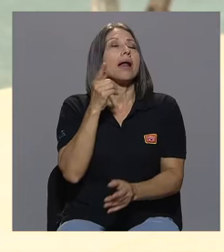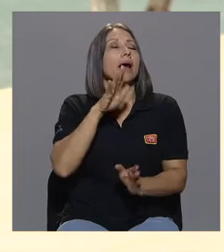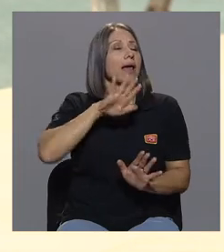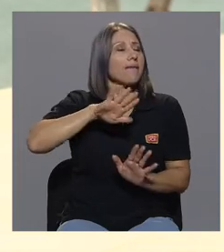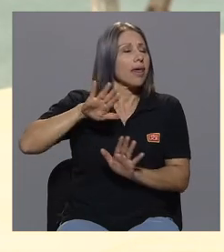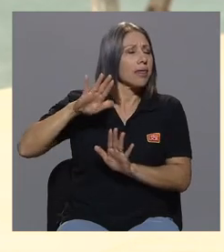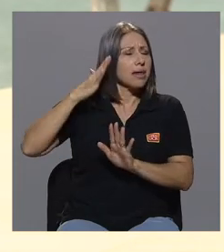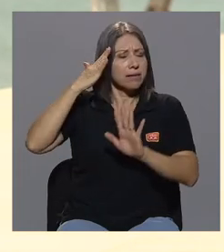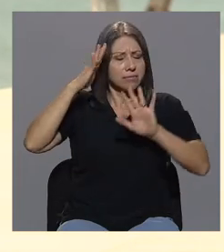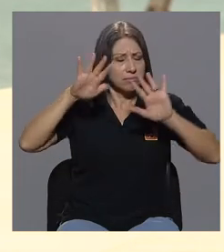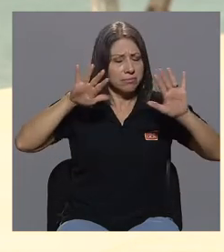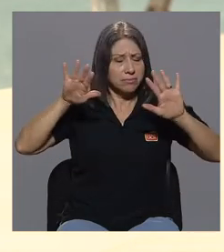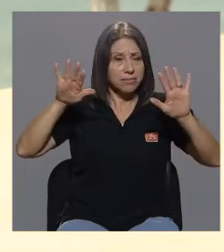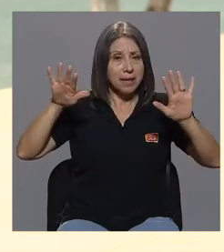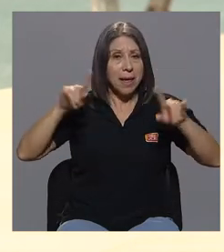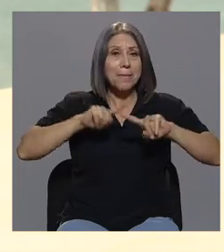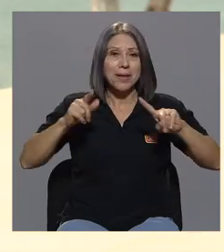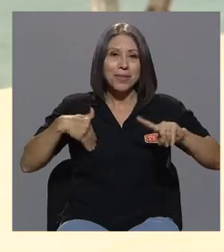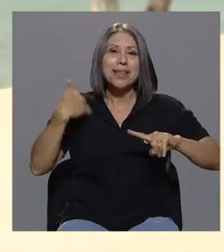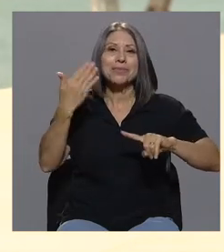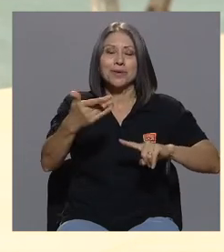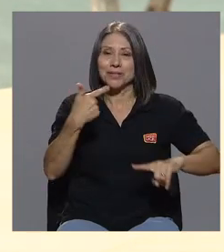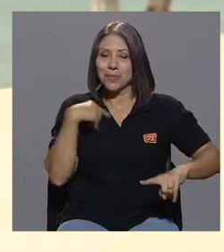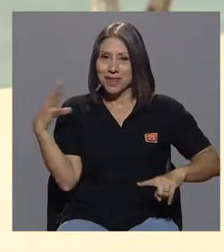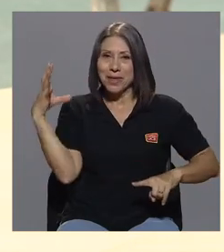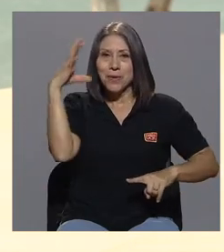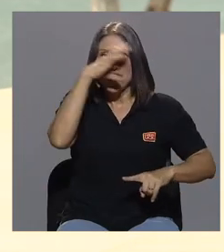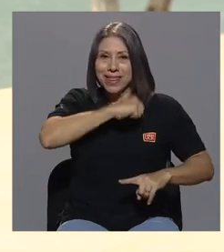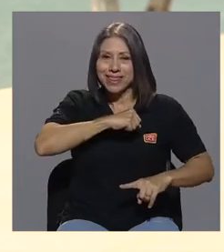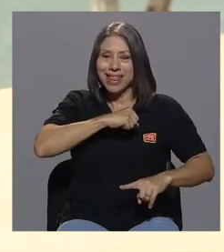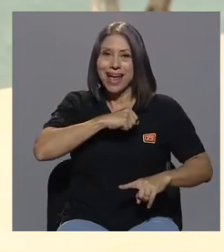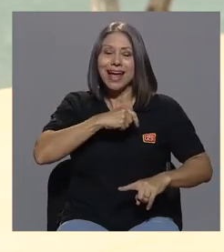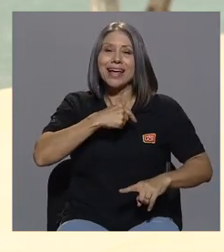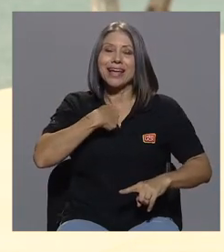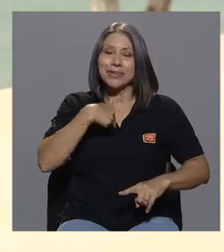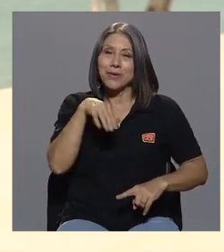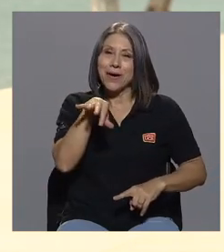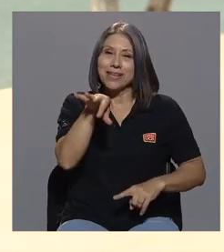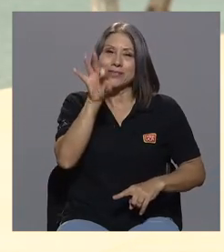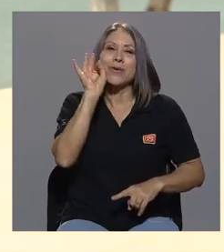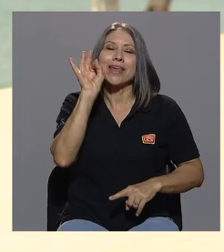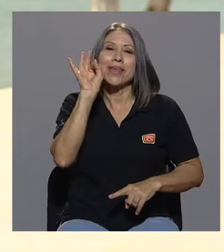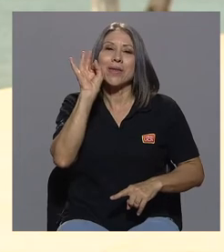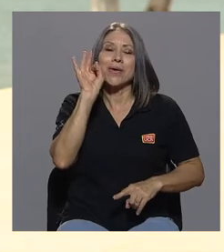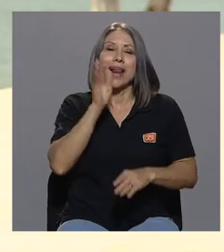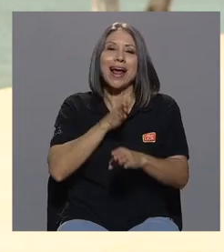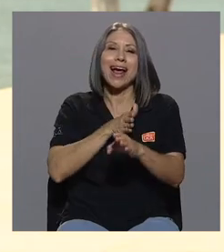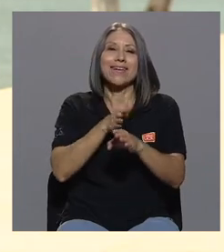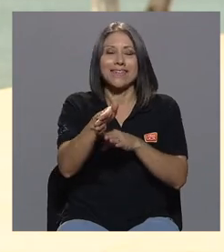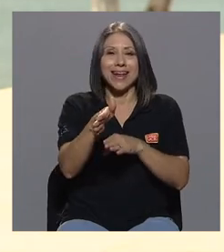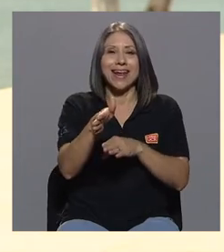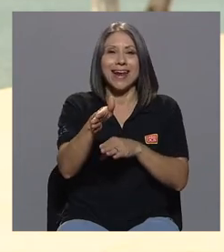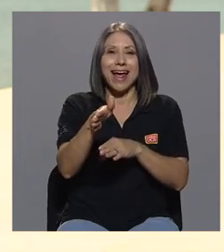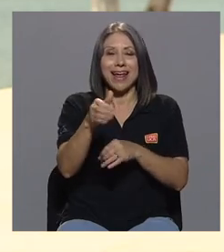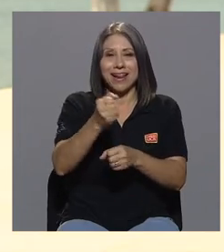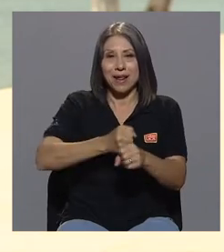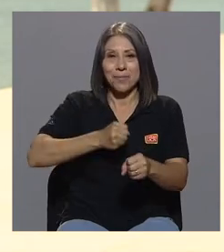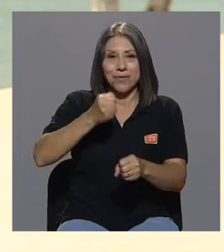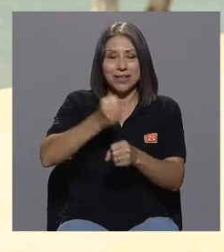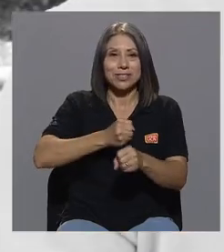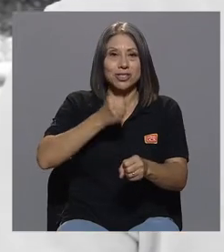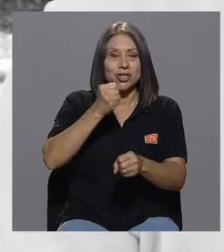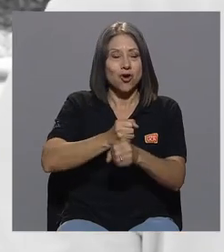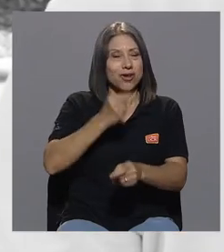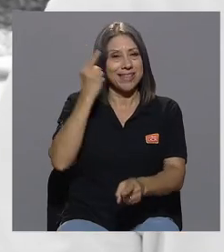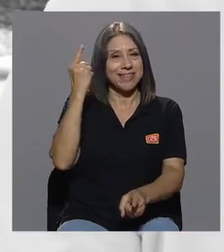pero después me di cuenta que había escogido la carrera y la profesión indicada